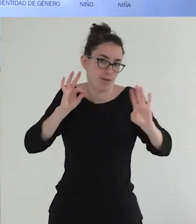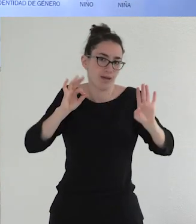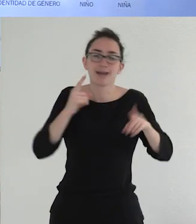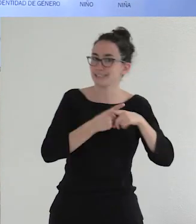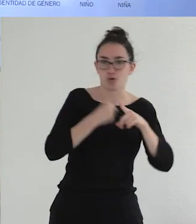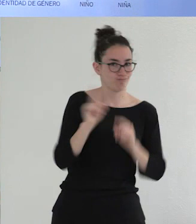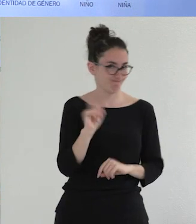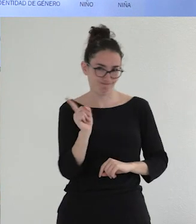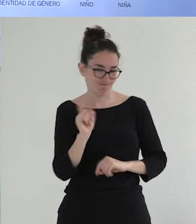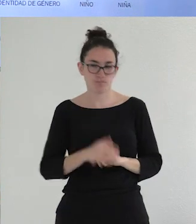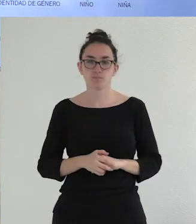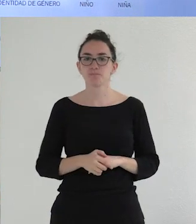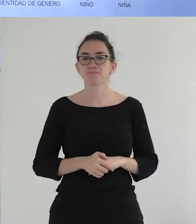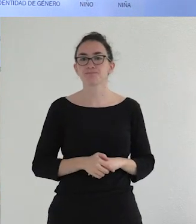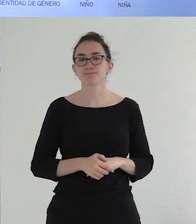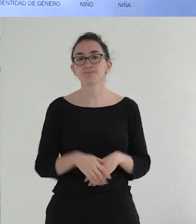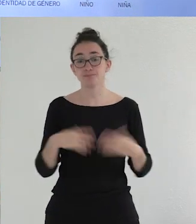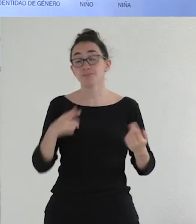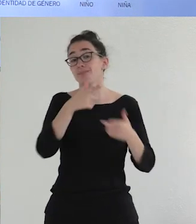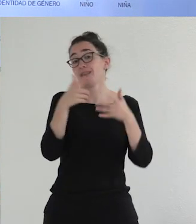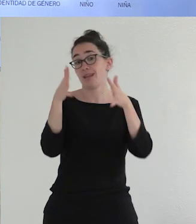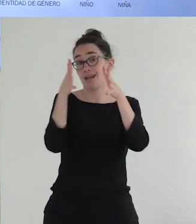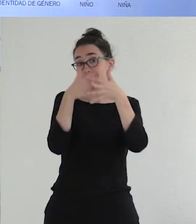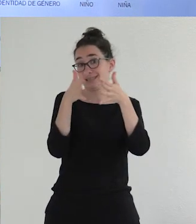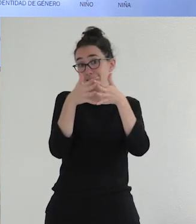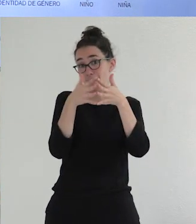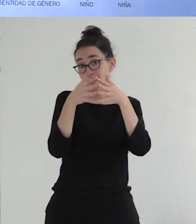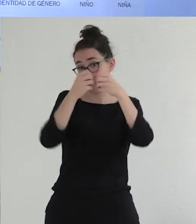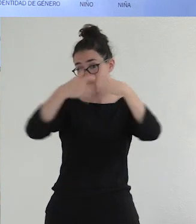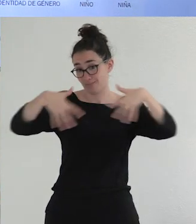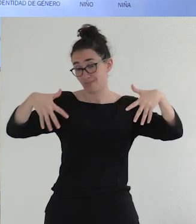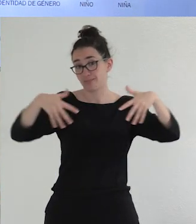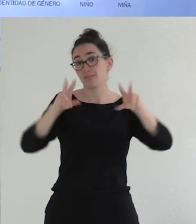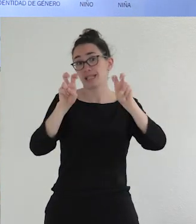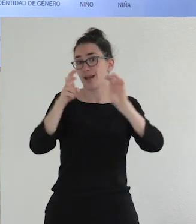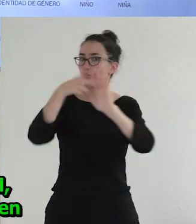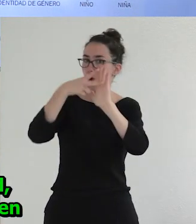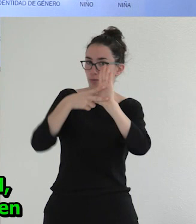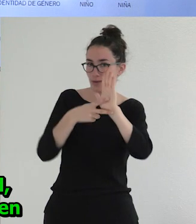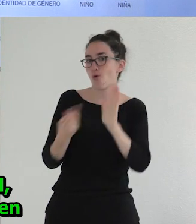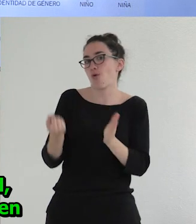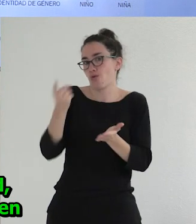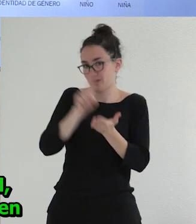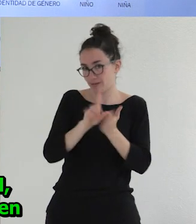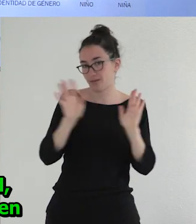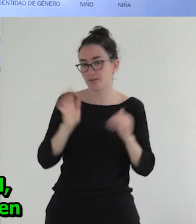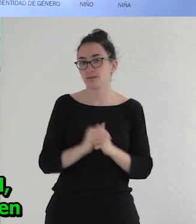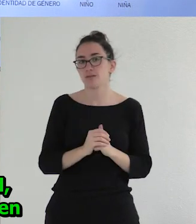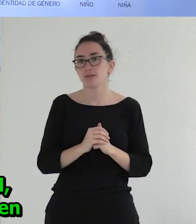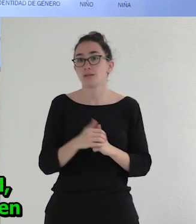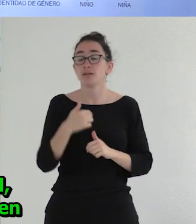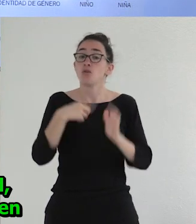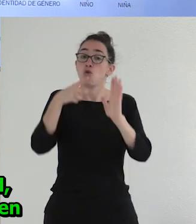En este esquema, que de nuevo construye un modelo normativo, para mí, donde está